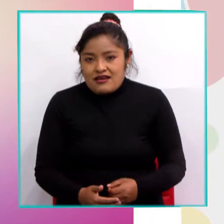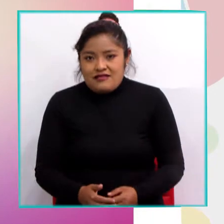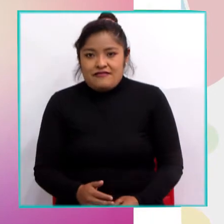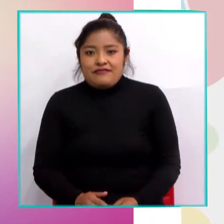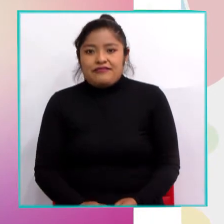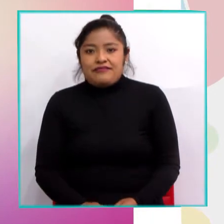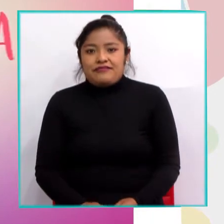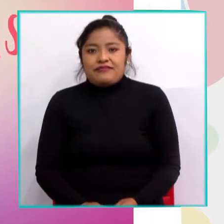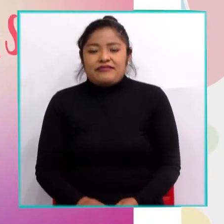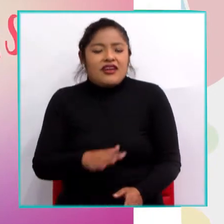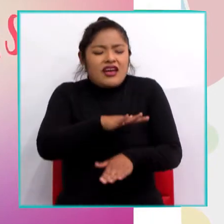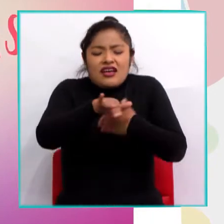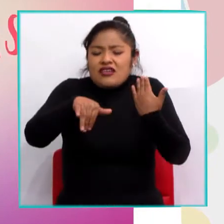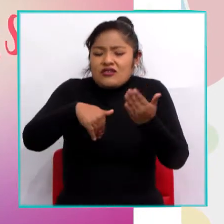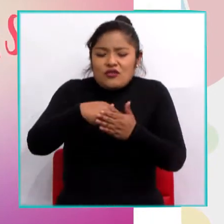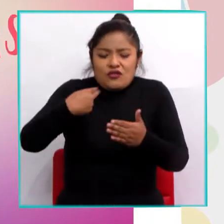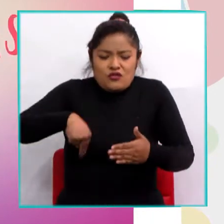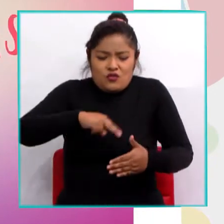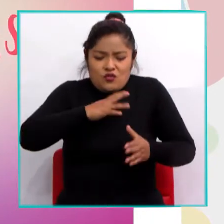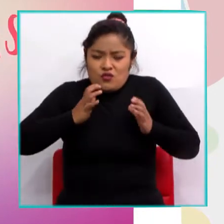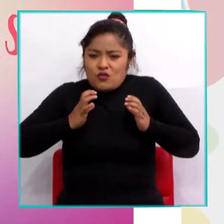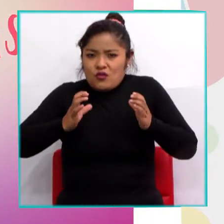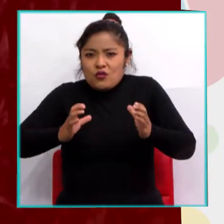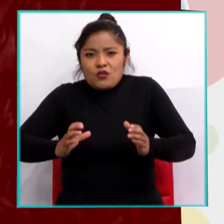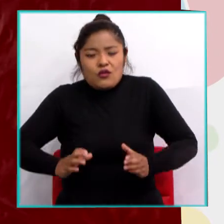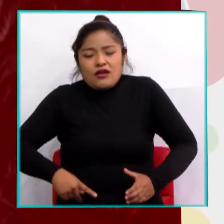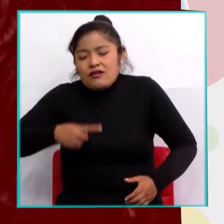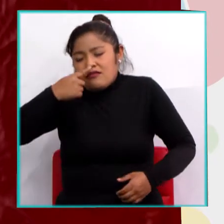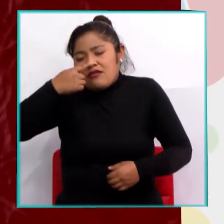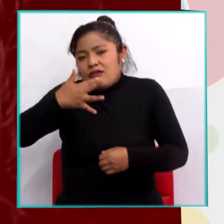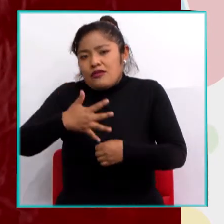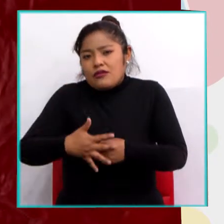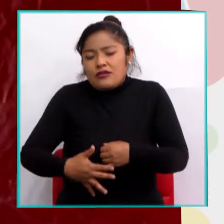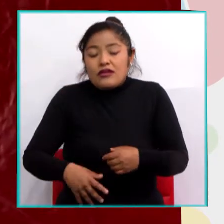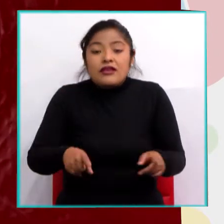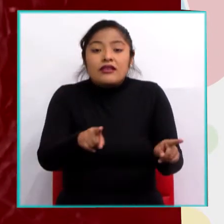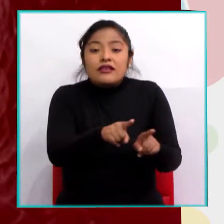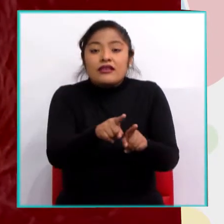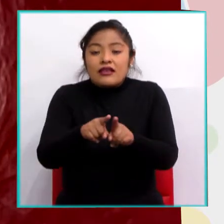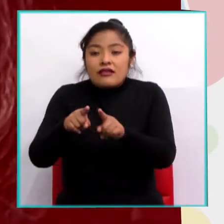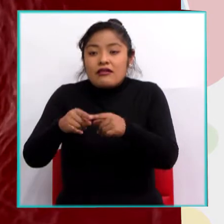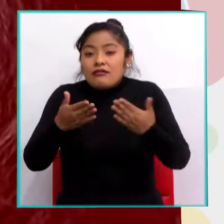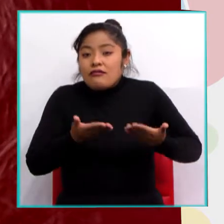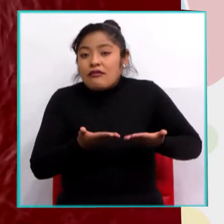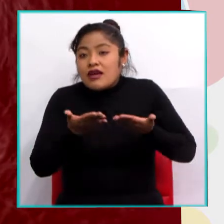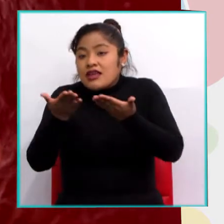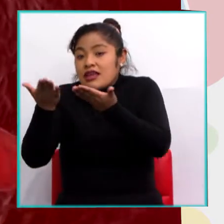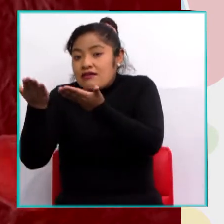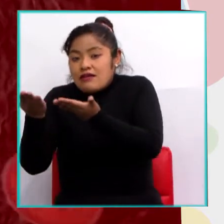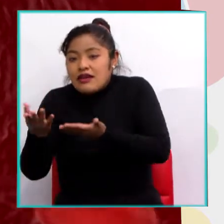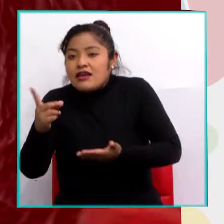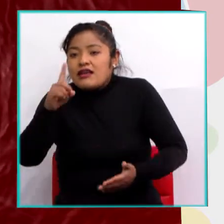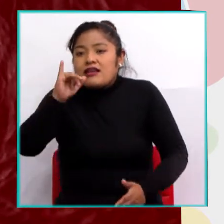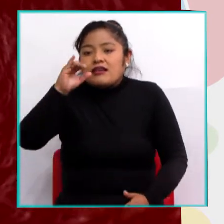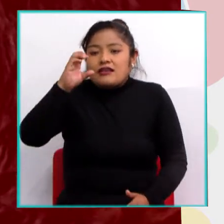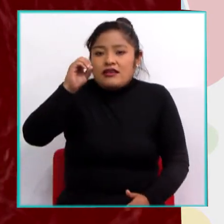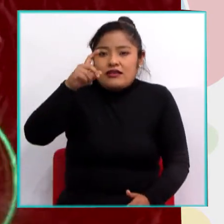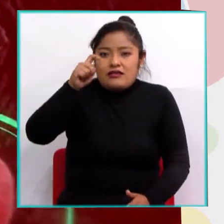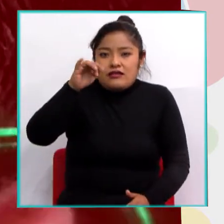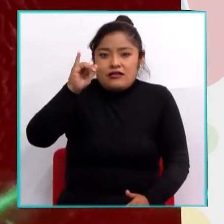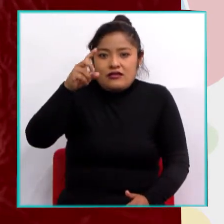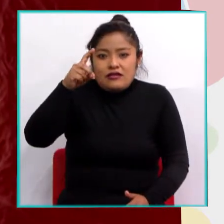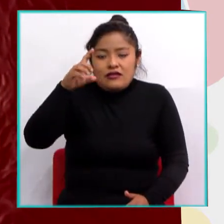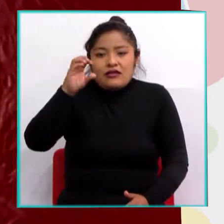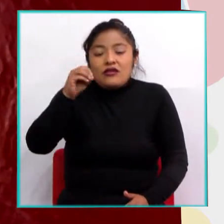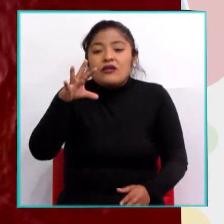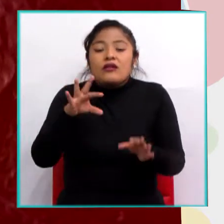nuestro organismo. La sangre también va a transportar el dióxido de carbono y otros